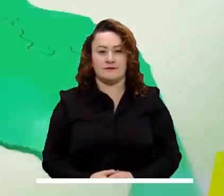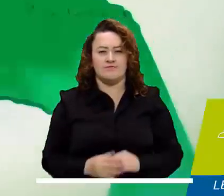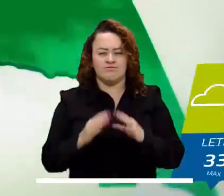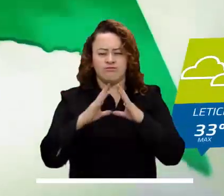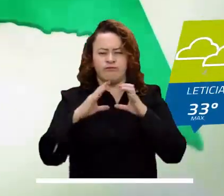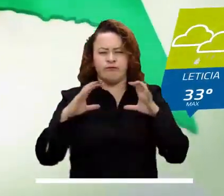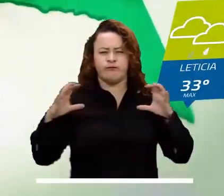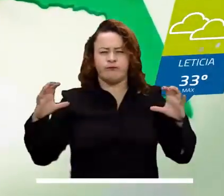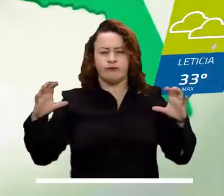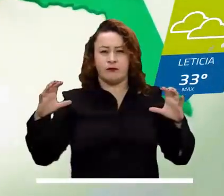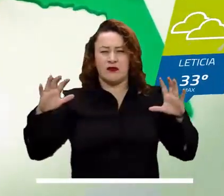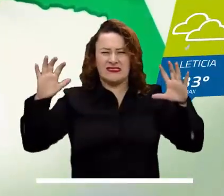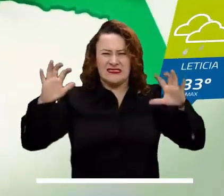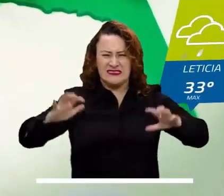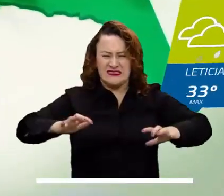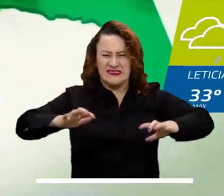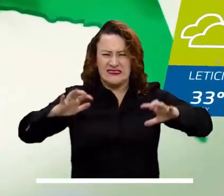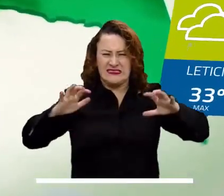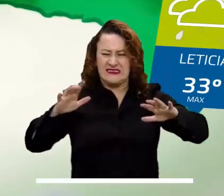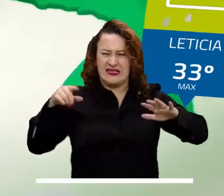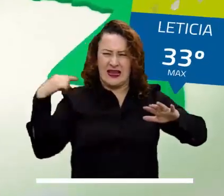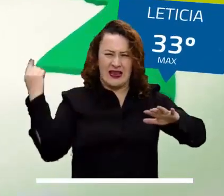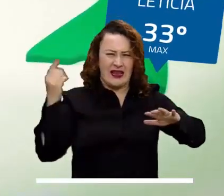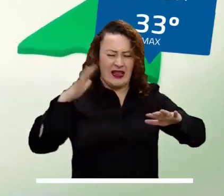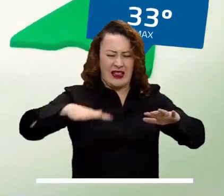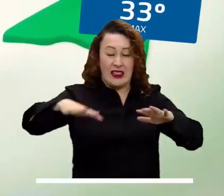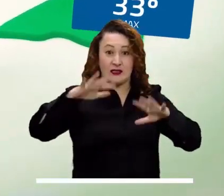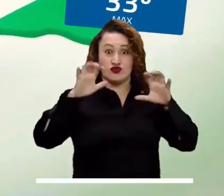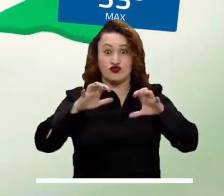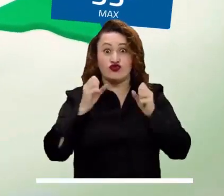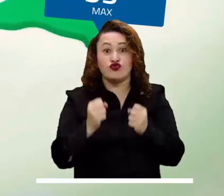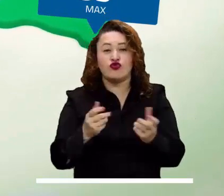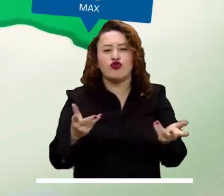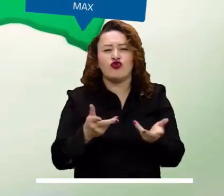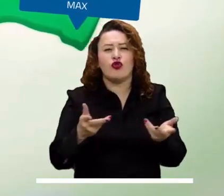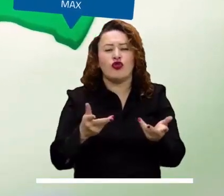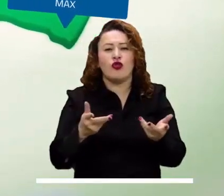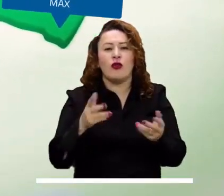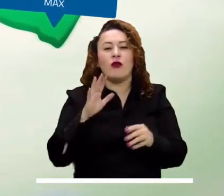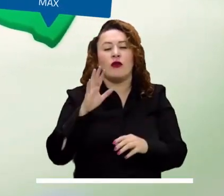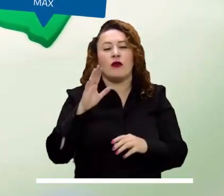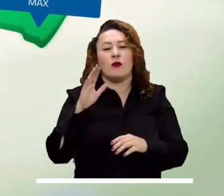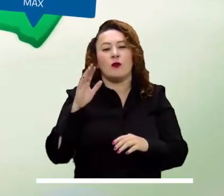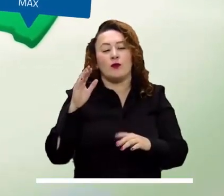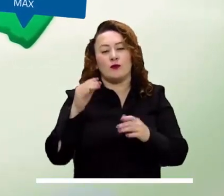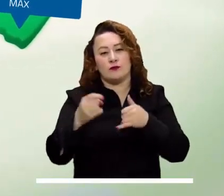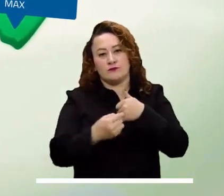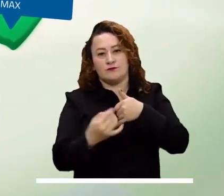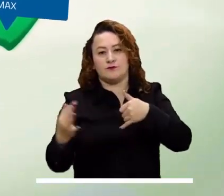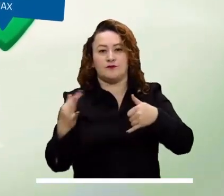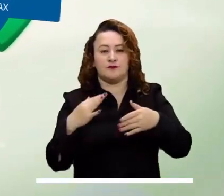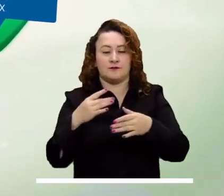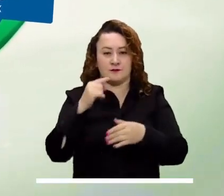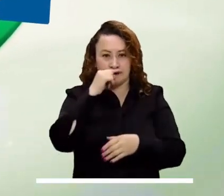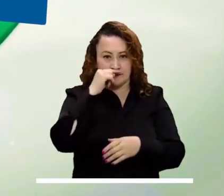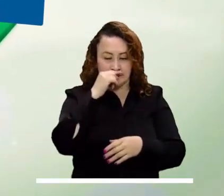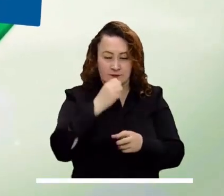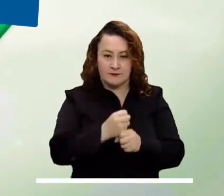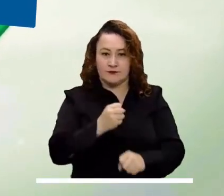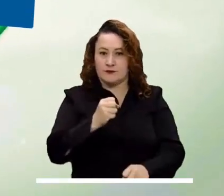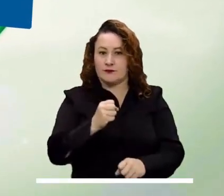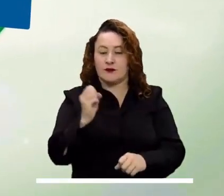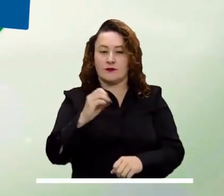Condiciones nubosas, con lluvias generales, las más intensas son probables en sectores de Guaviare, Amazonas,